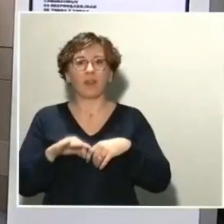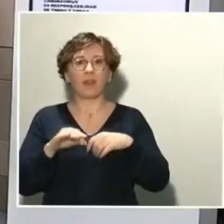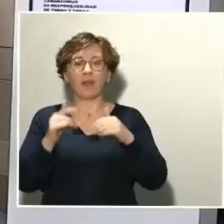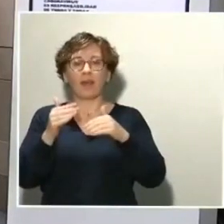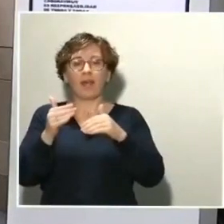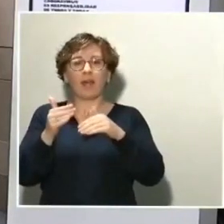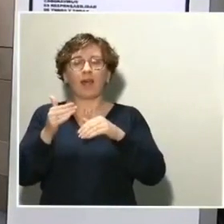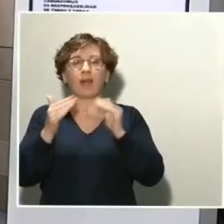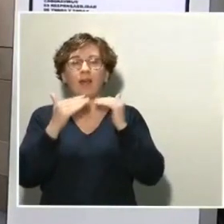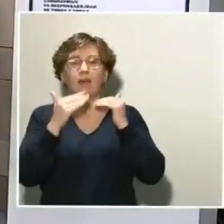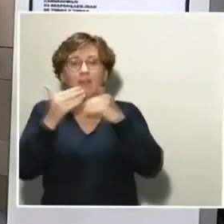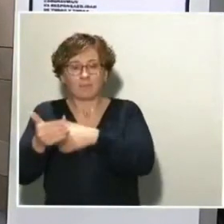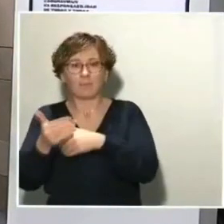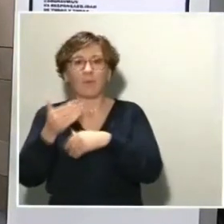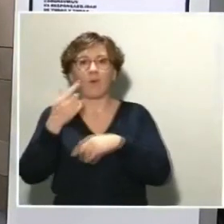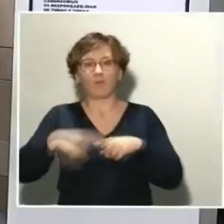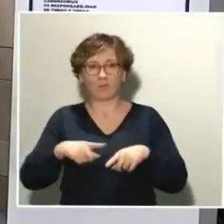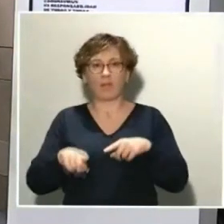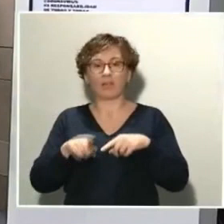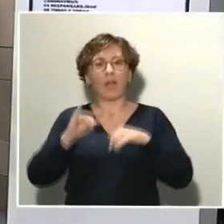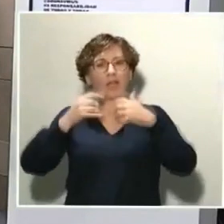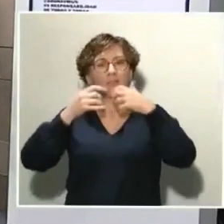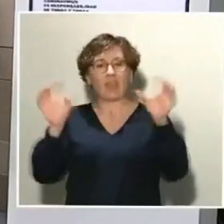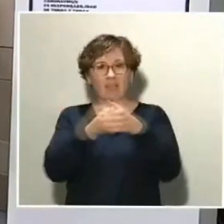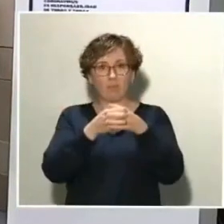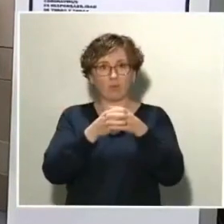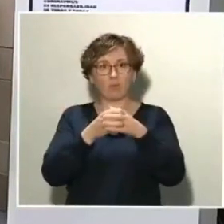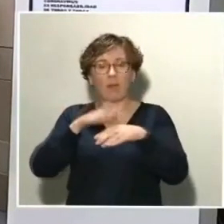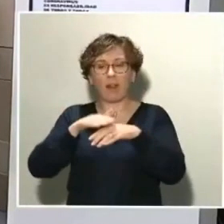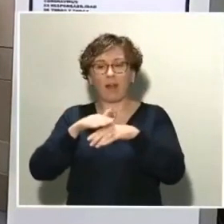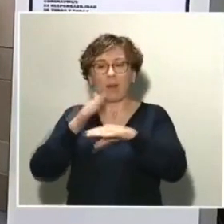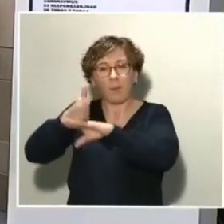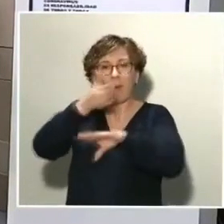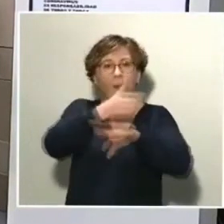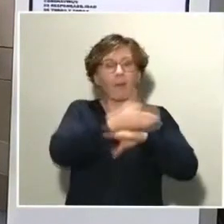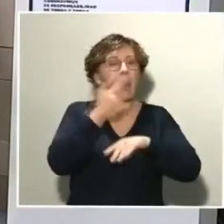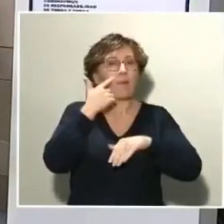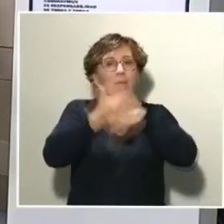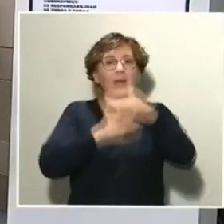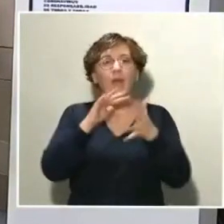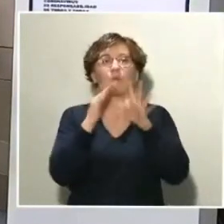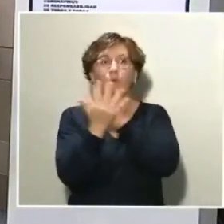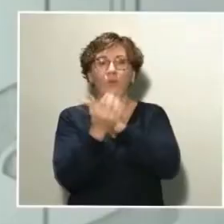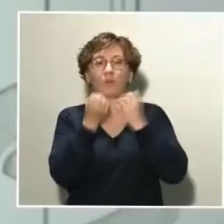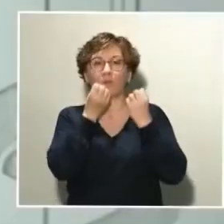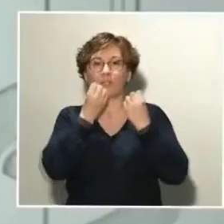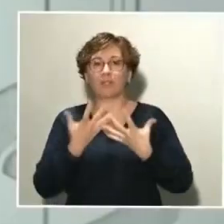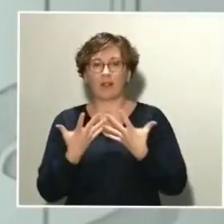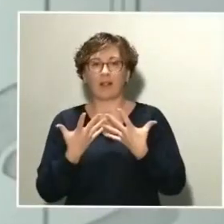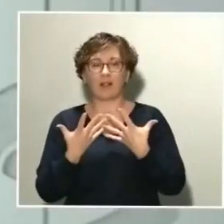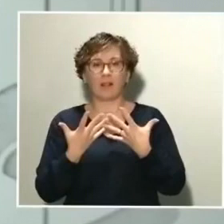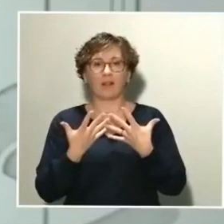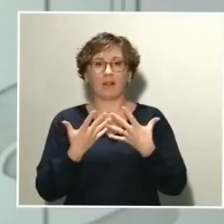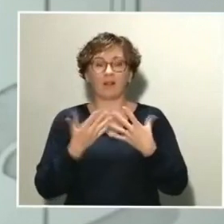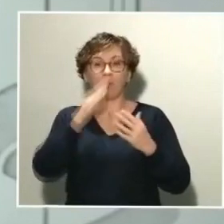equipos de modelizadores que están haciendo trabajo sobre la posible evolución de la epidemia, que tratan todos estos parámetros con mucho